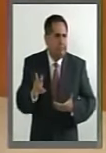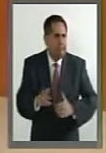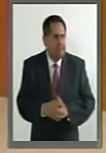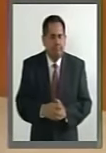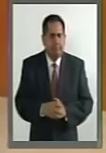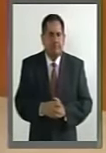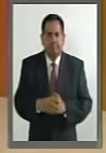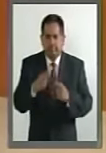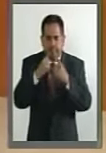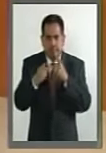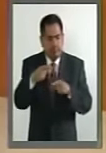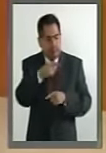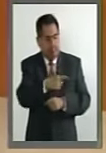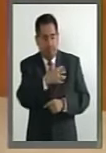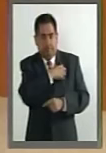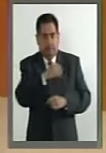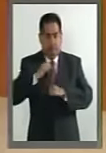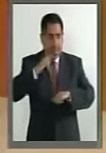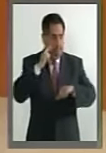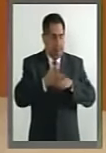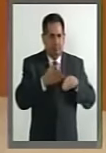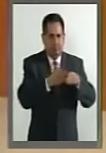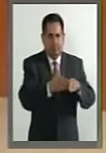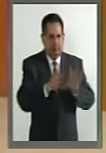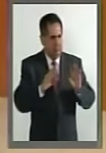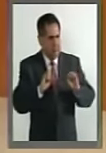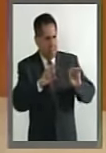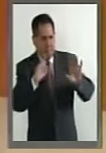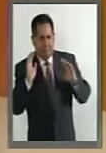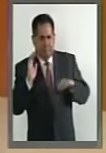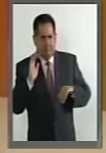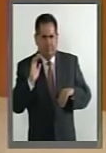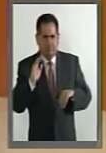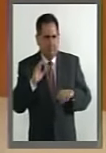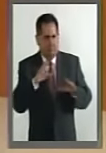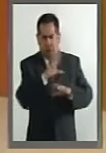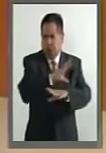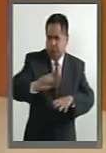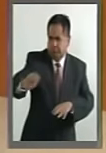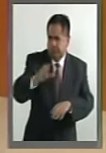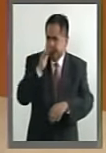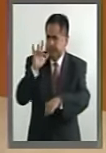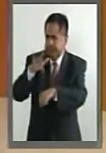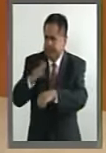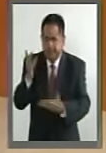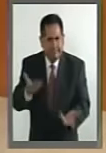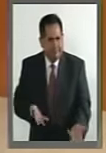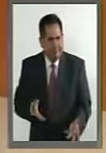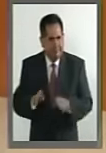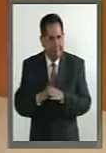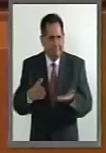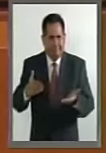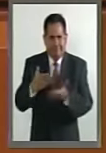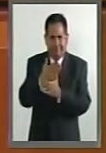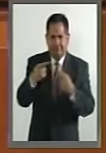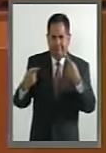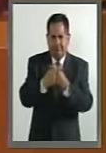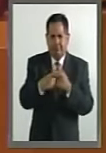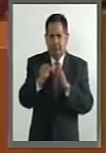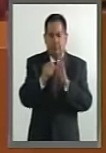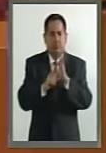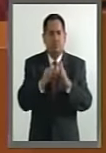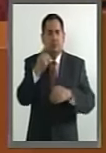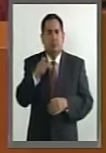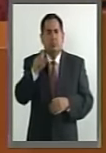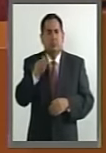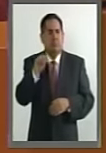funciones de las capitanías de puerto quedan intocadas. Entonces, esto es violatorio del artículo 129